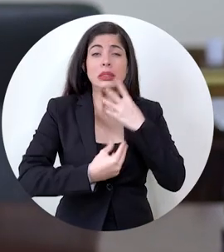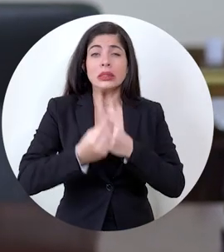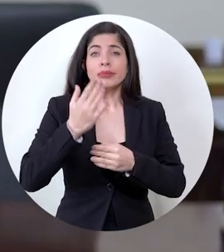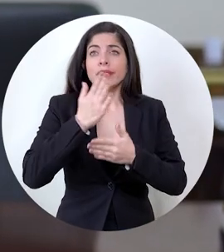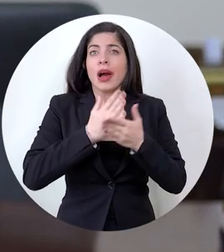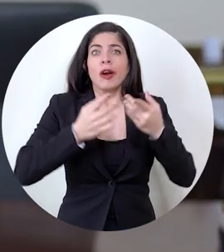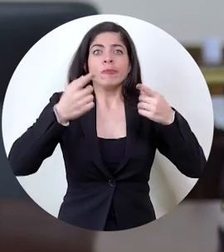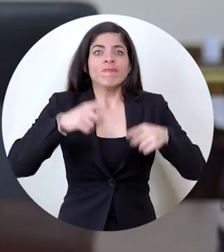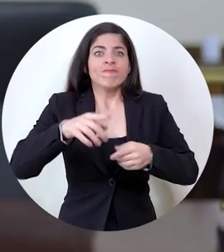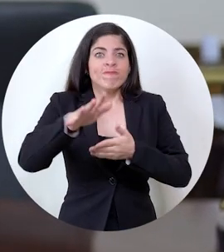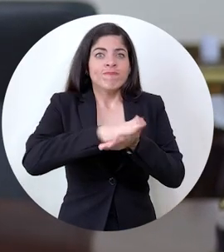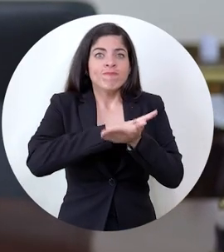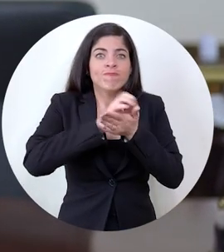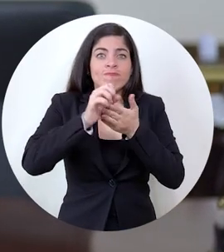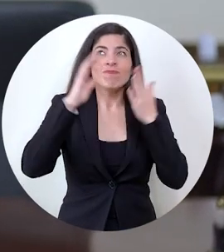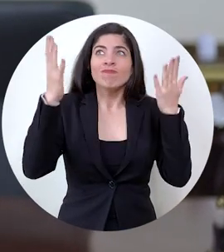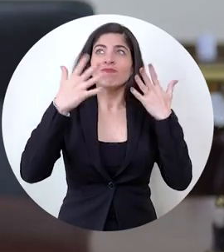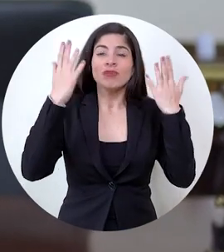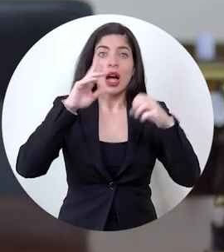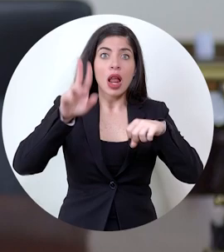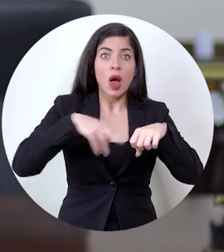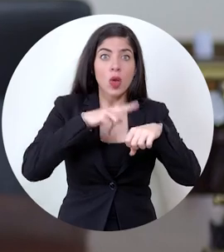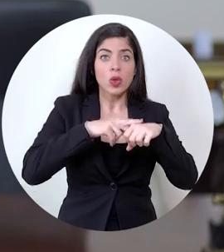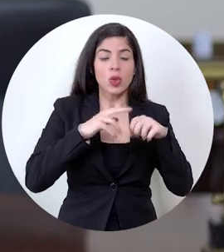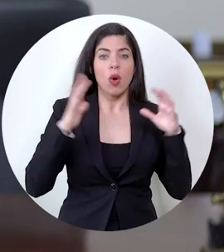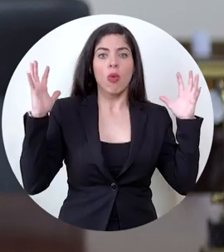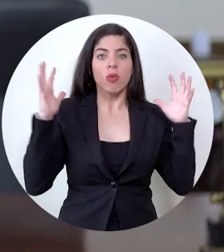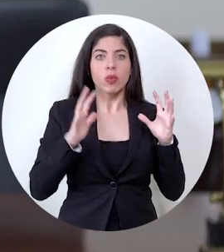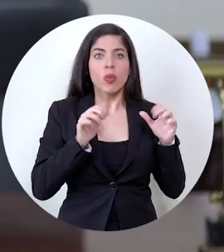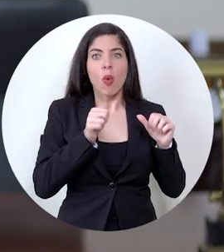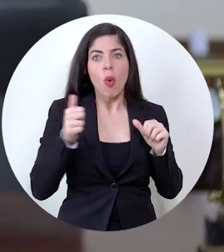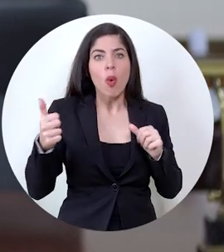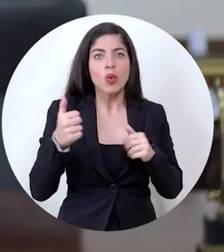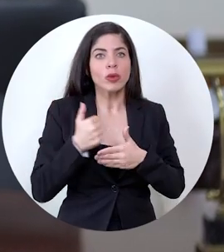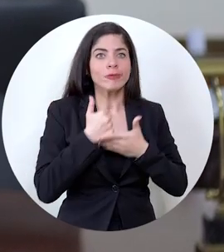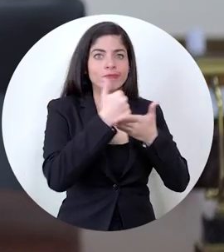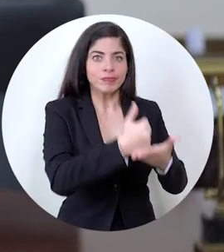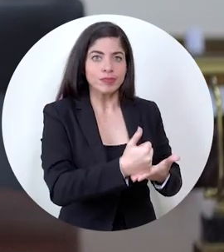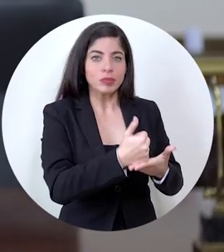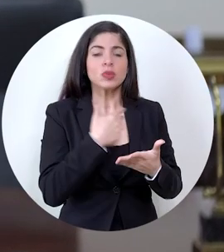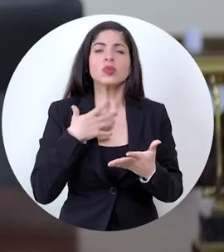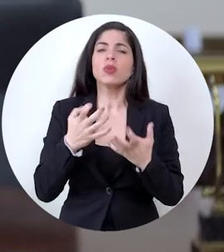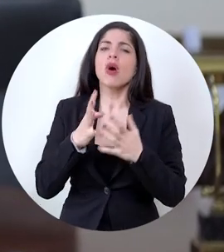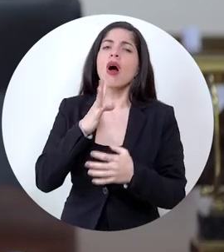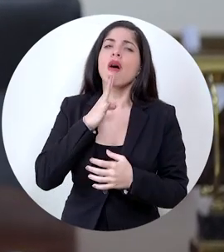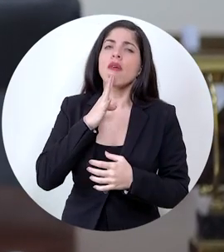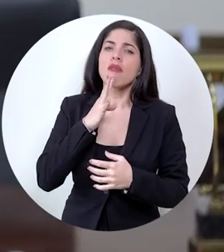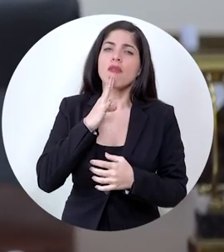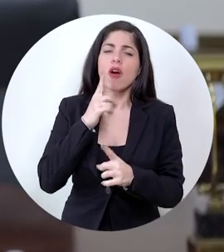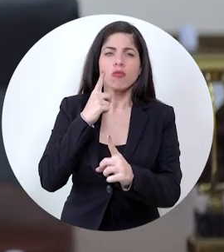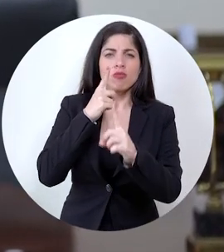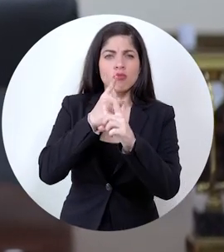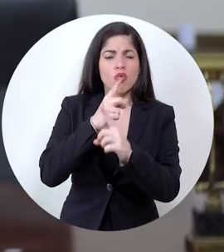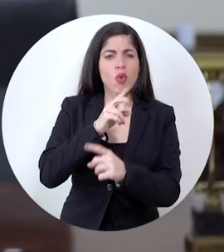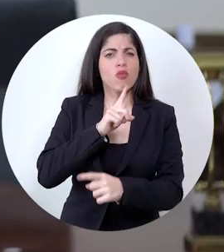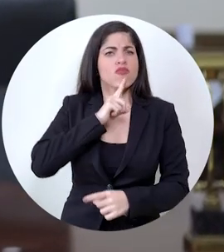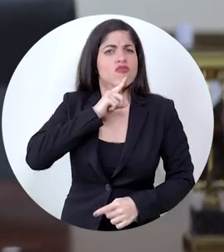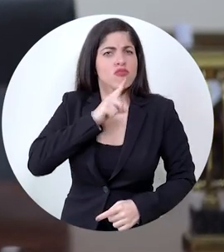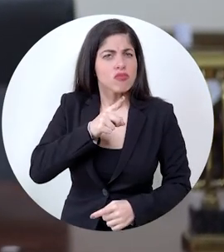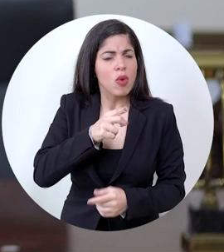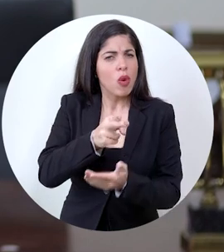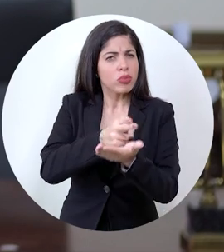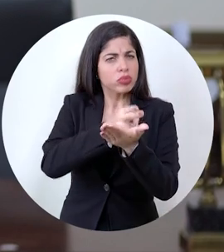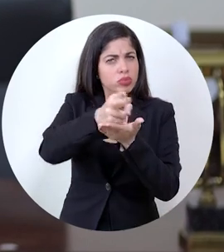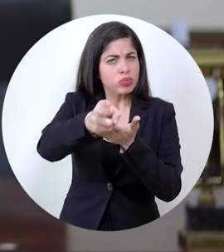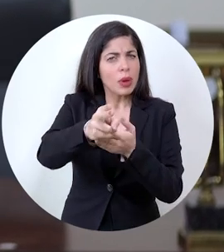sufre por un desastre natural, otras le tienden la mano. Les quiero hablar con realismo, con